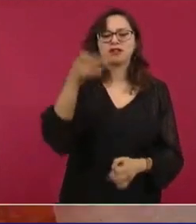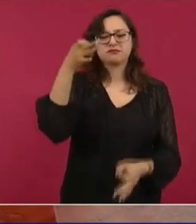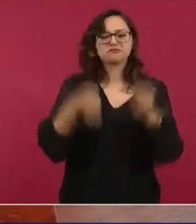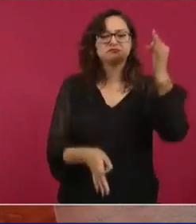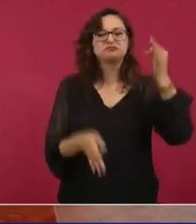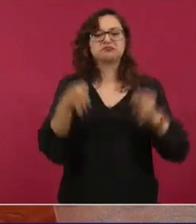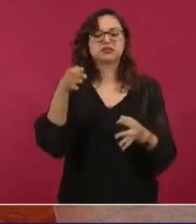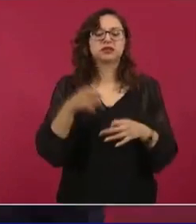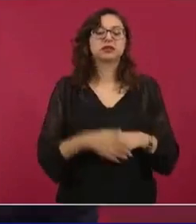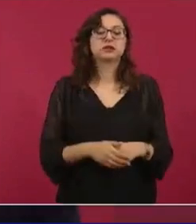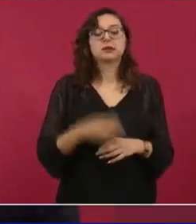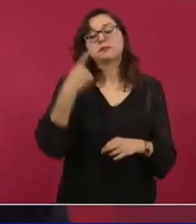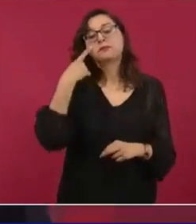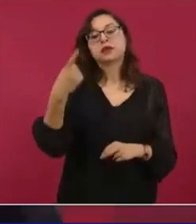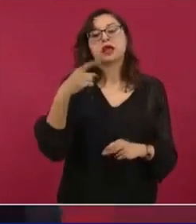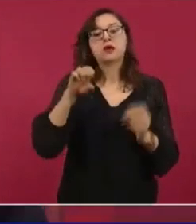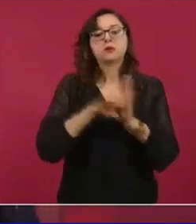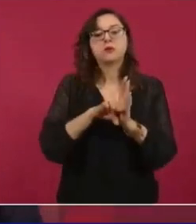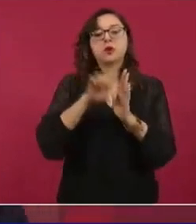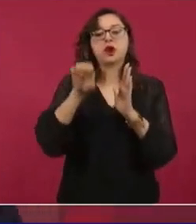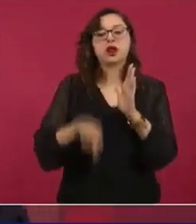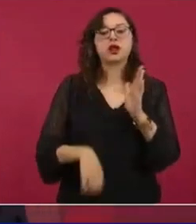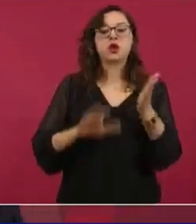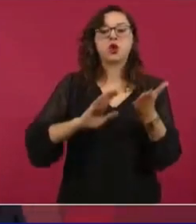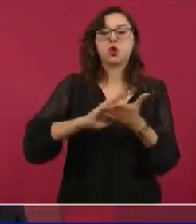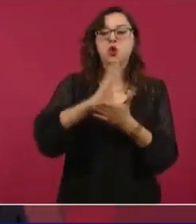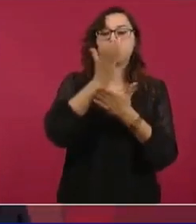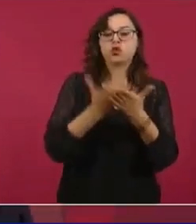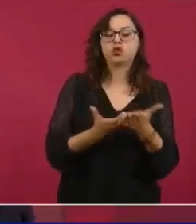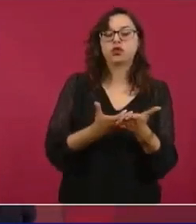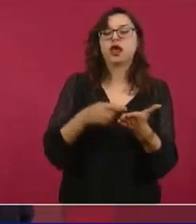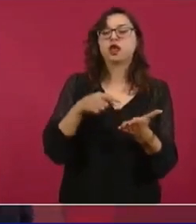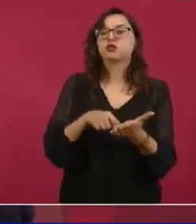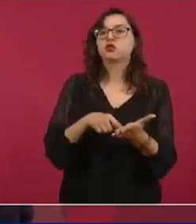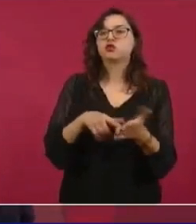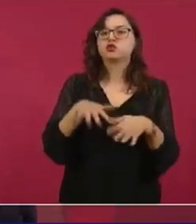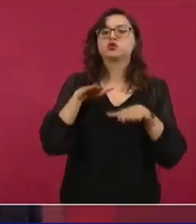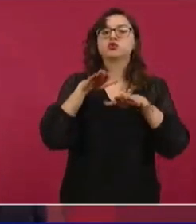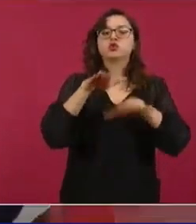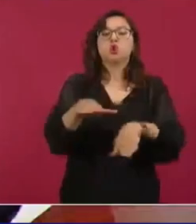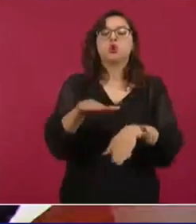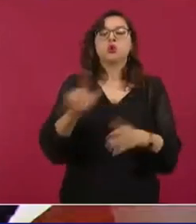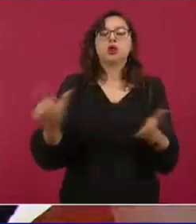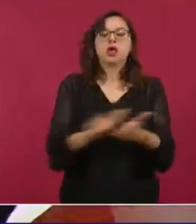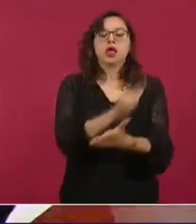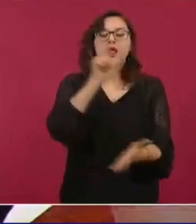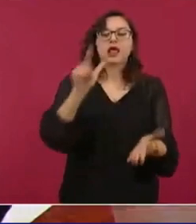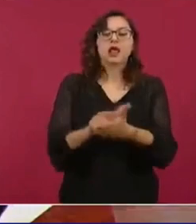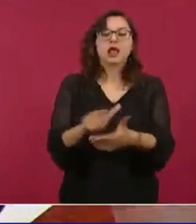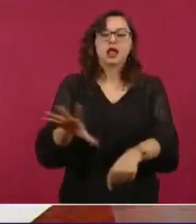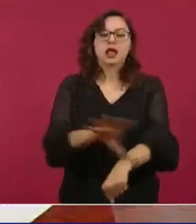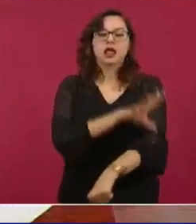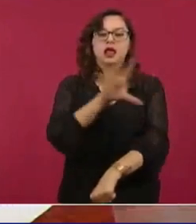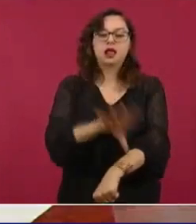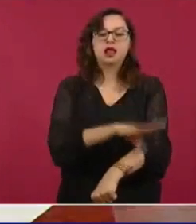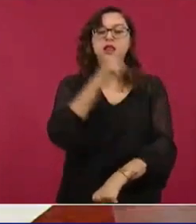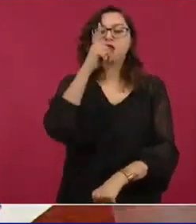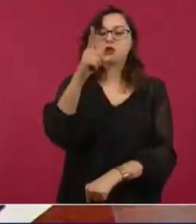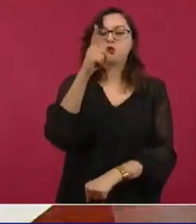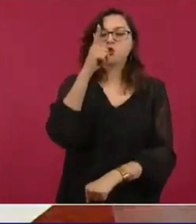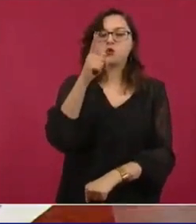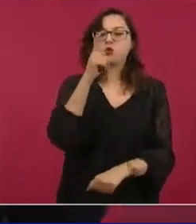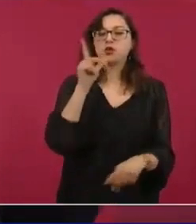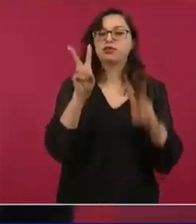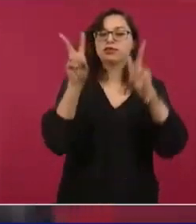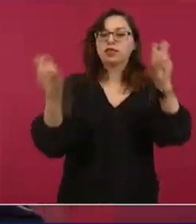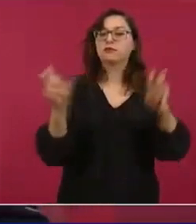cancelar los contratos que dieron cuando la reforma energética para la